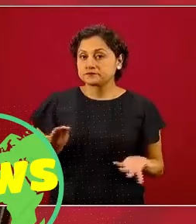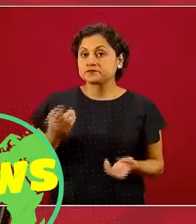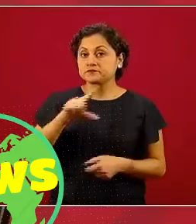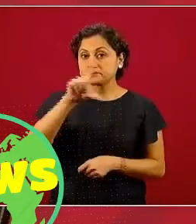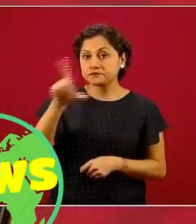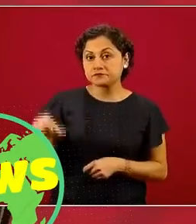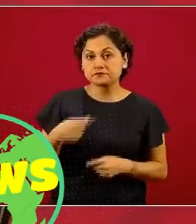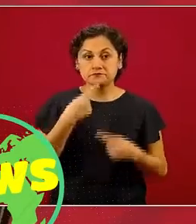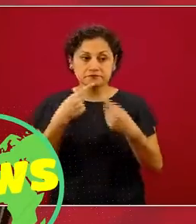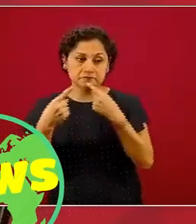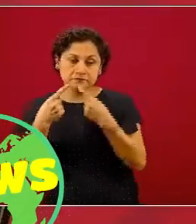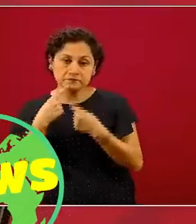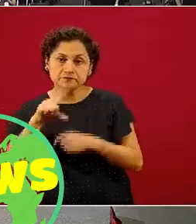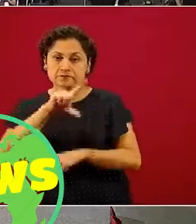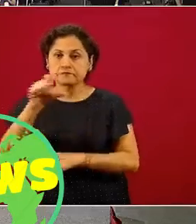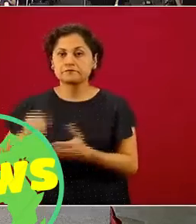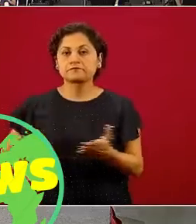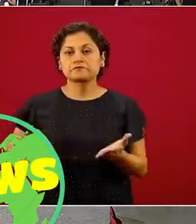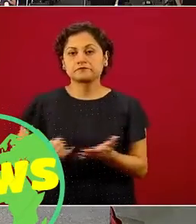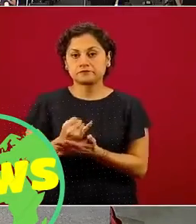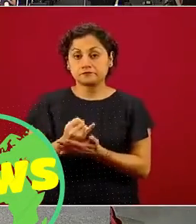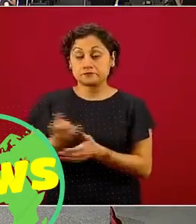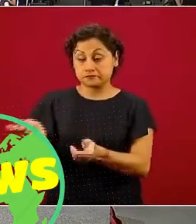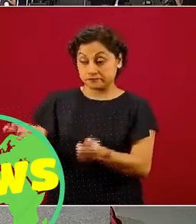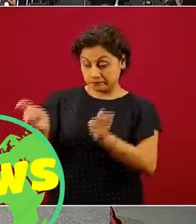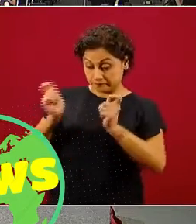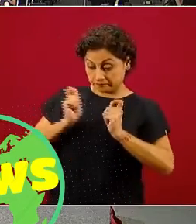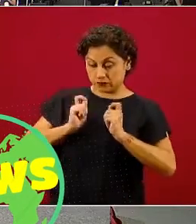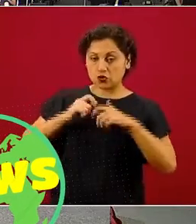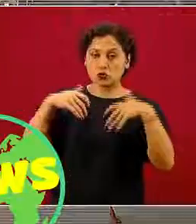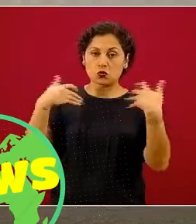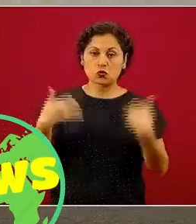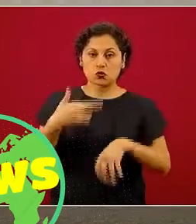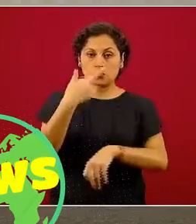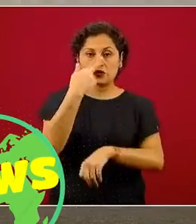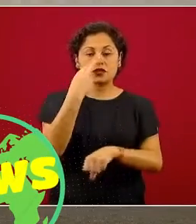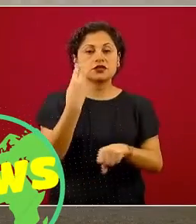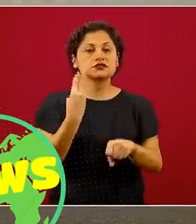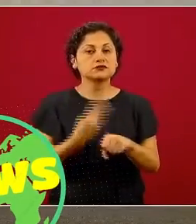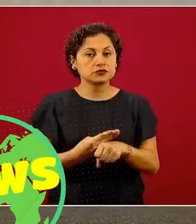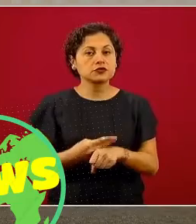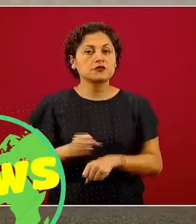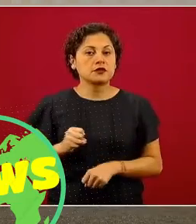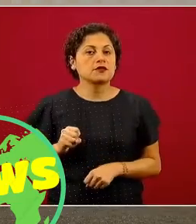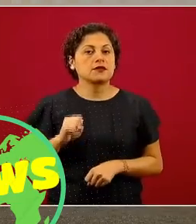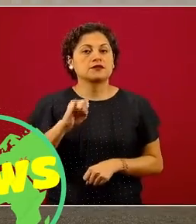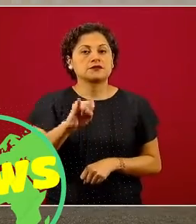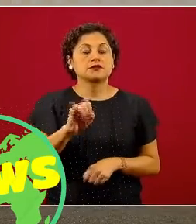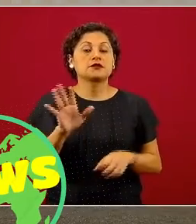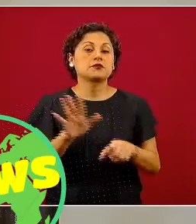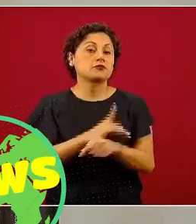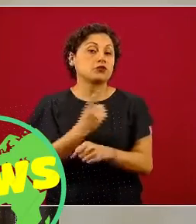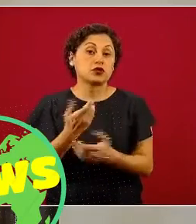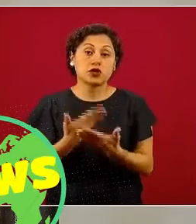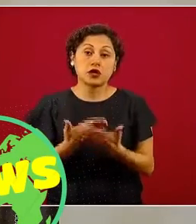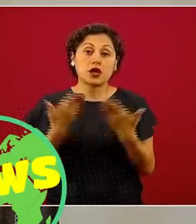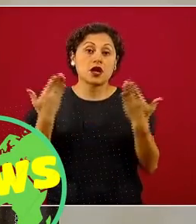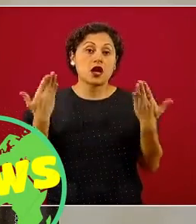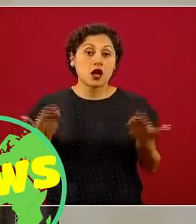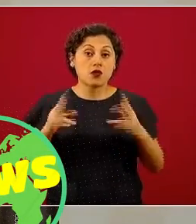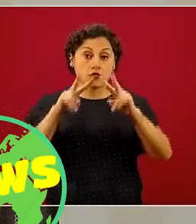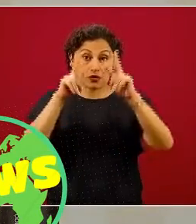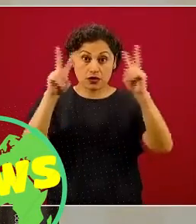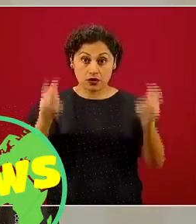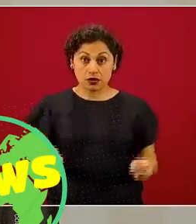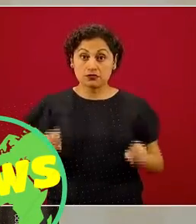decisión. La encomienda es una gran responsabilidad porque obviamente tiene que ver en el contexto de esta pandemia, en su momento